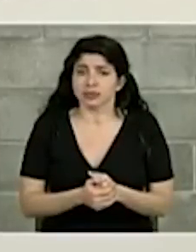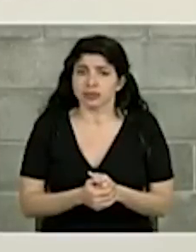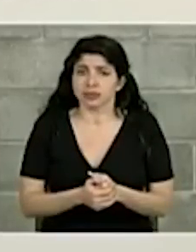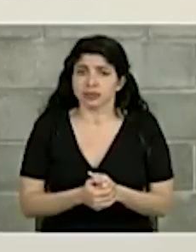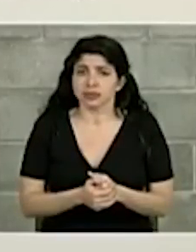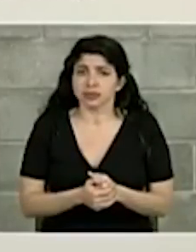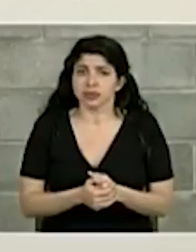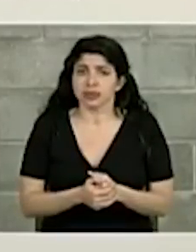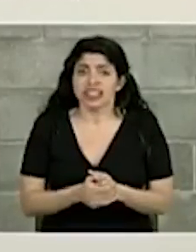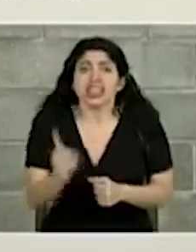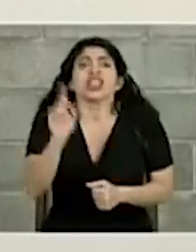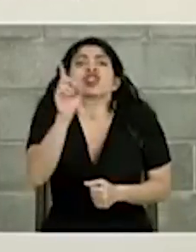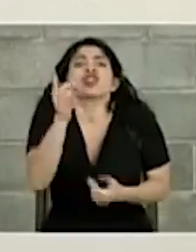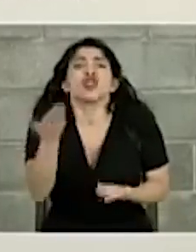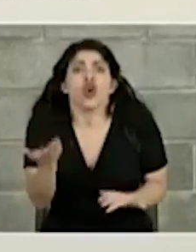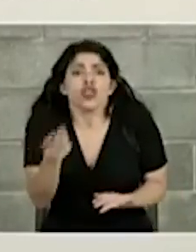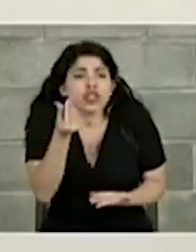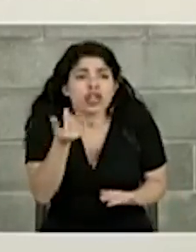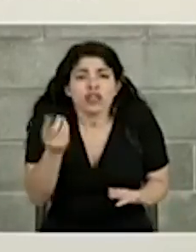¿de dónde?